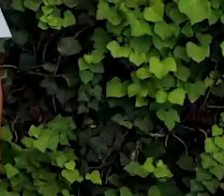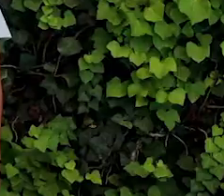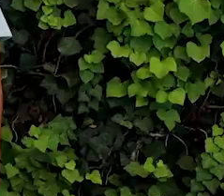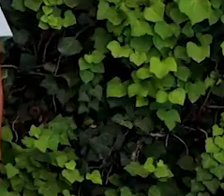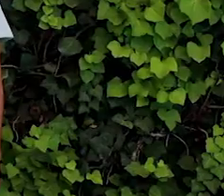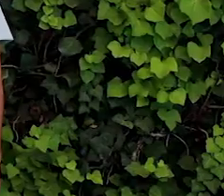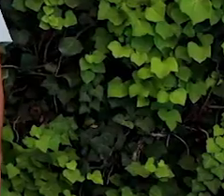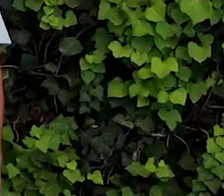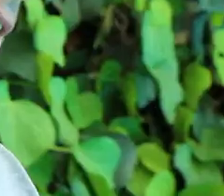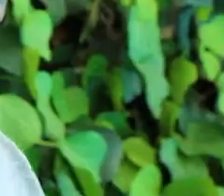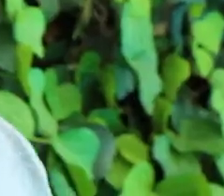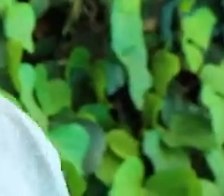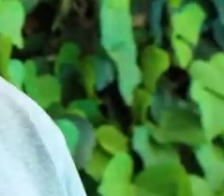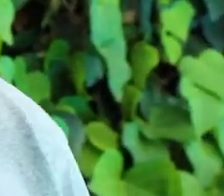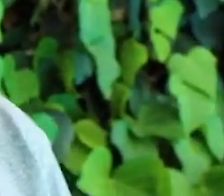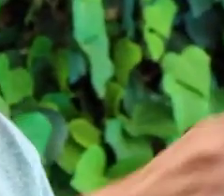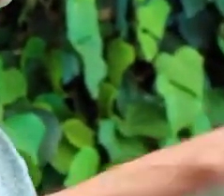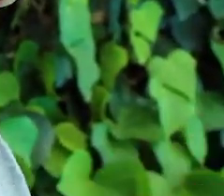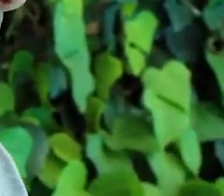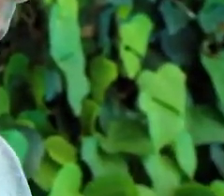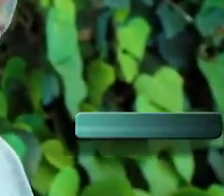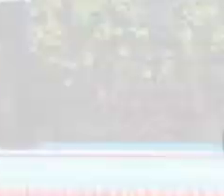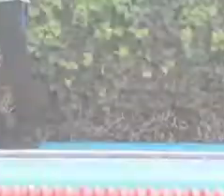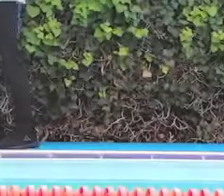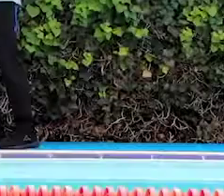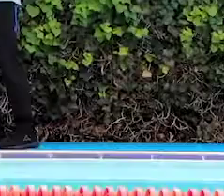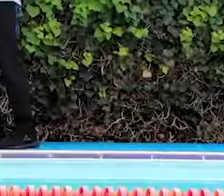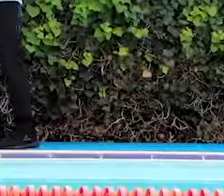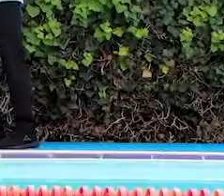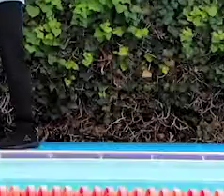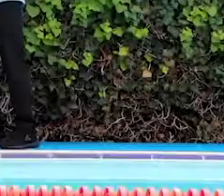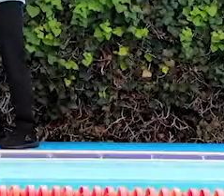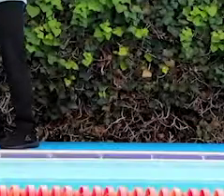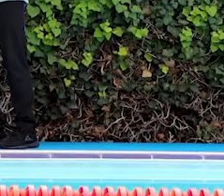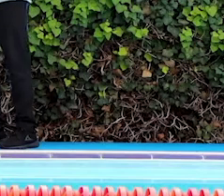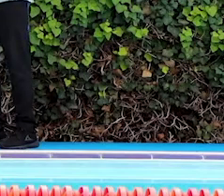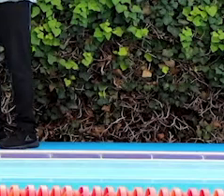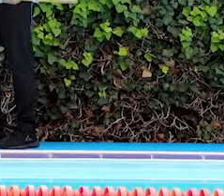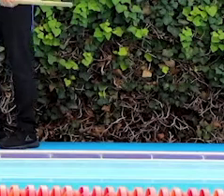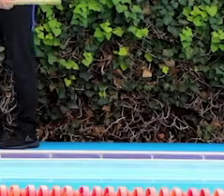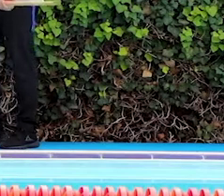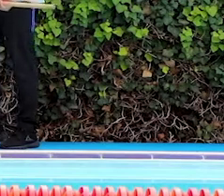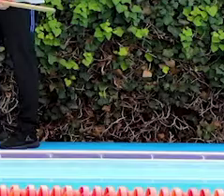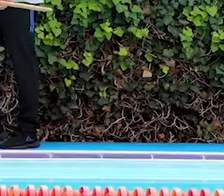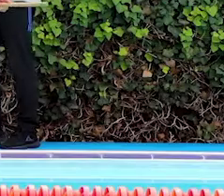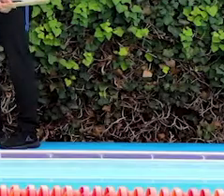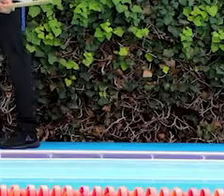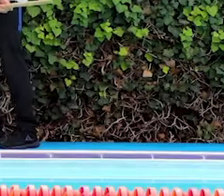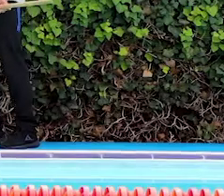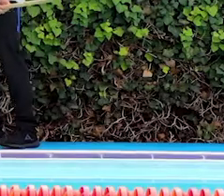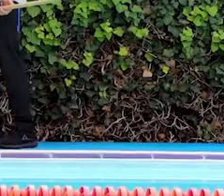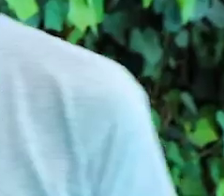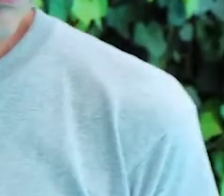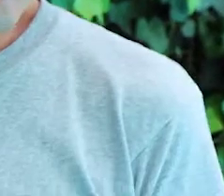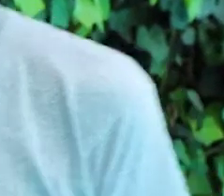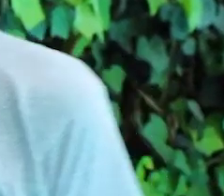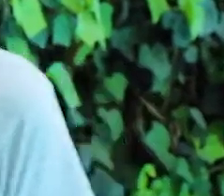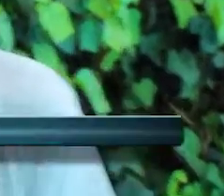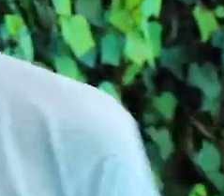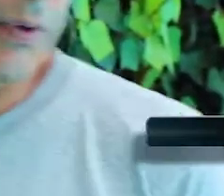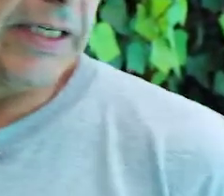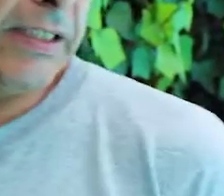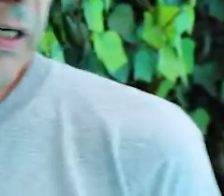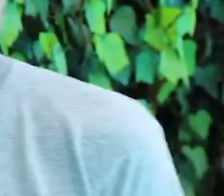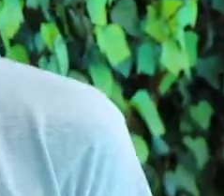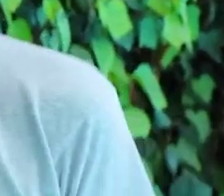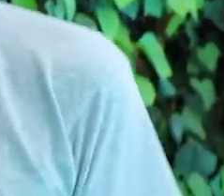Recuerda, entre clase y clase, activa tu cuerpo. Ok, vamos a tomar un palo. Lo que vamos a trabajar es brazo. Abrimos